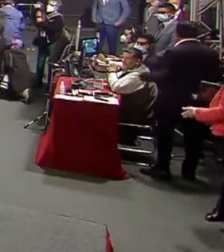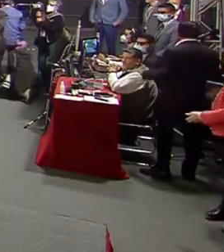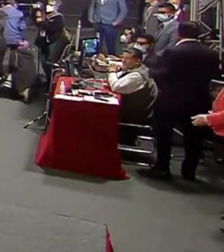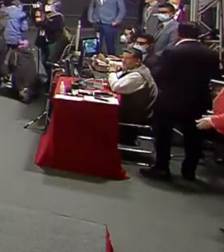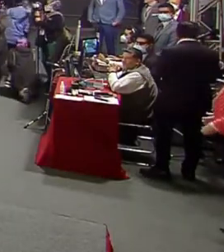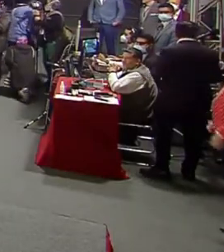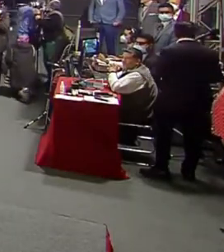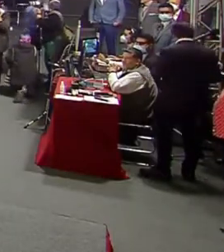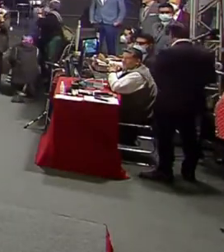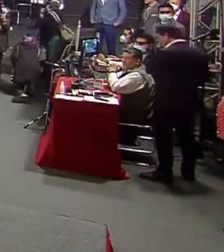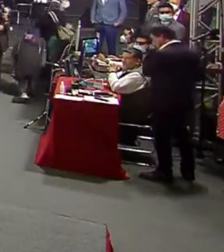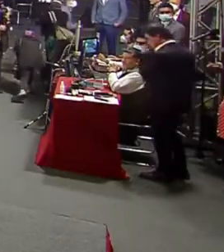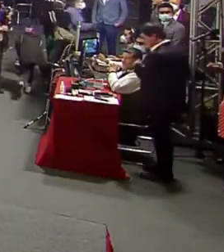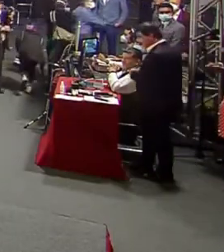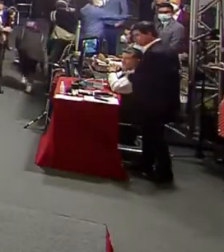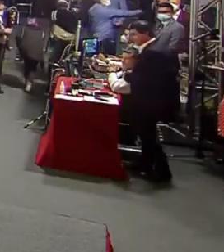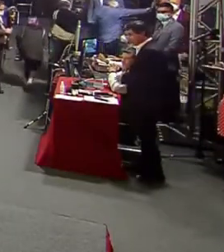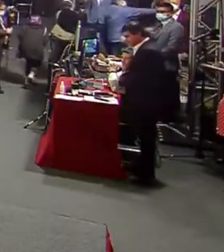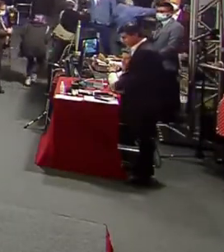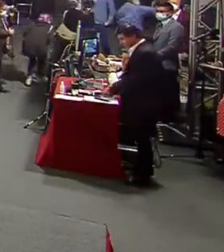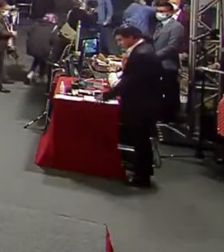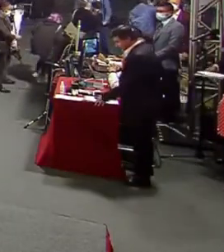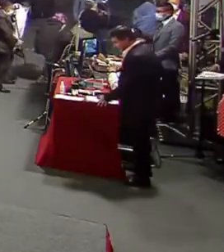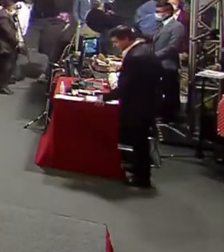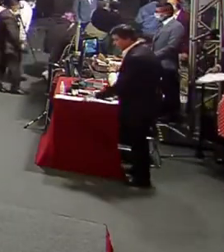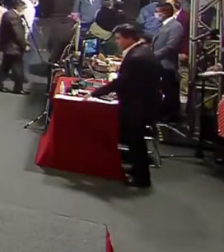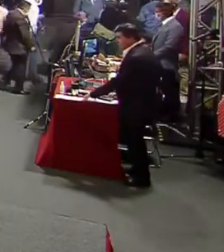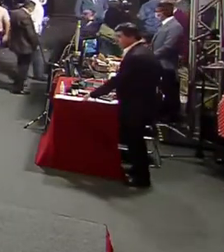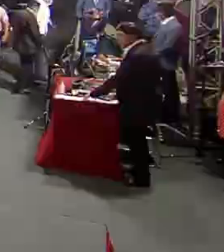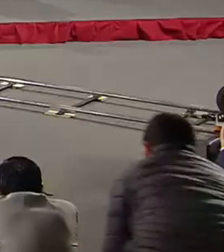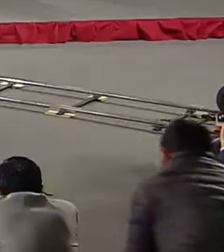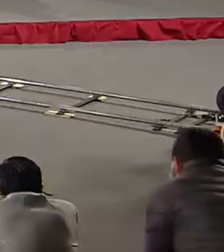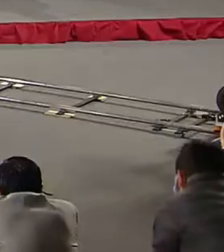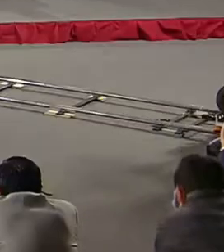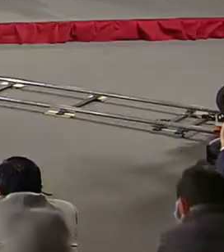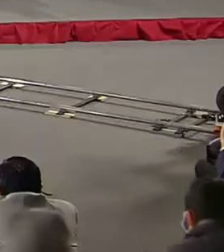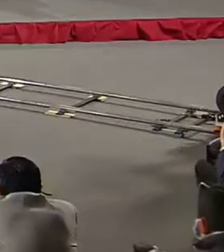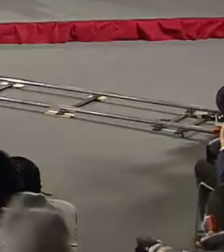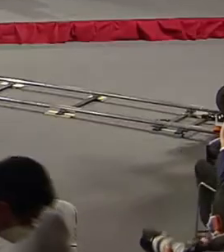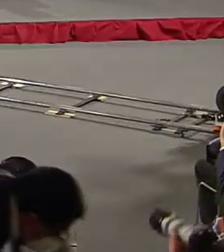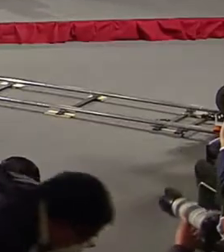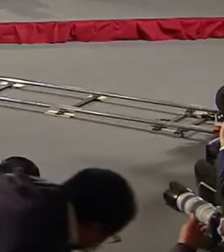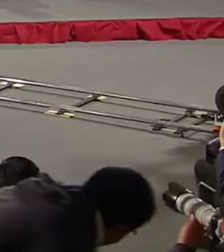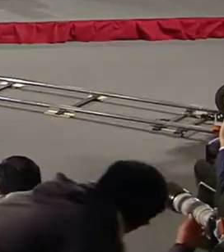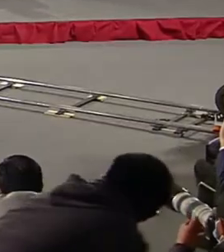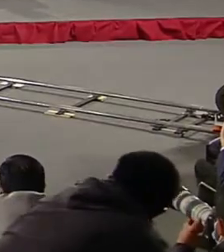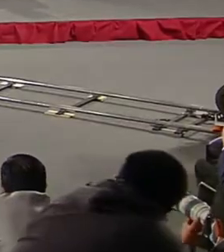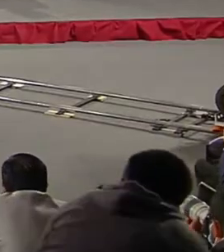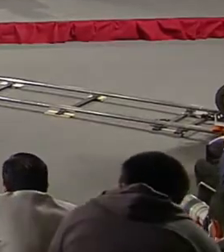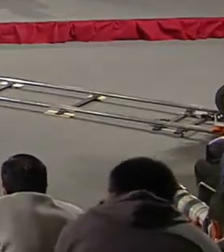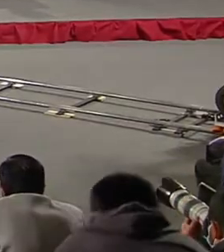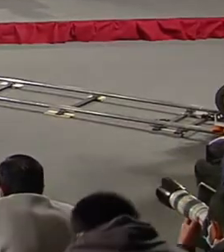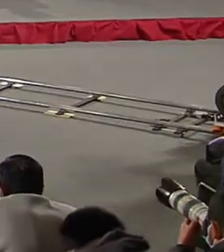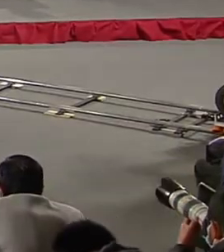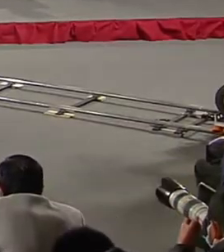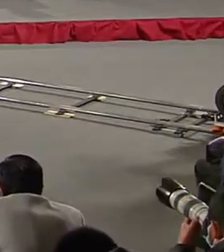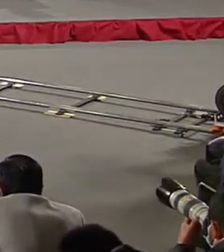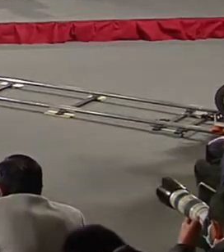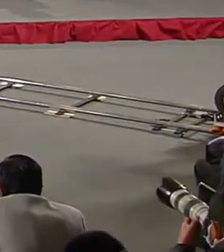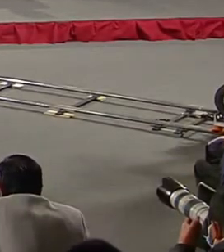El presidente López